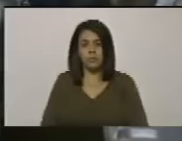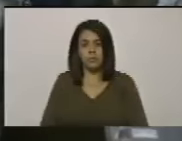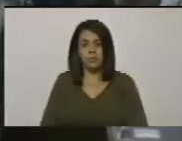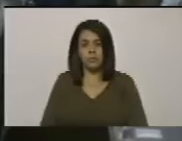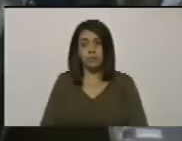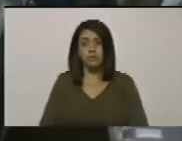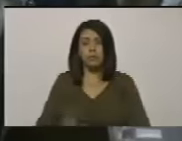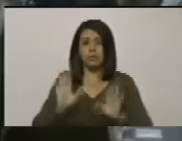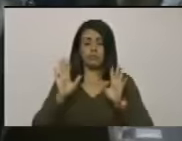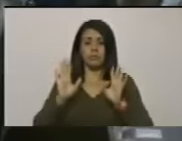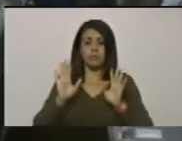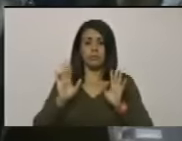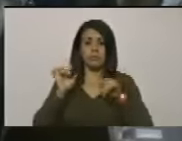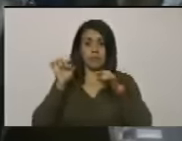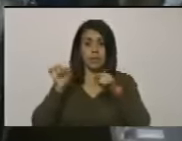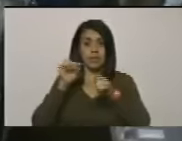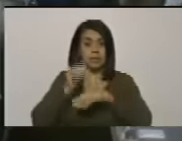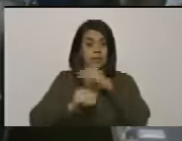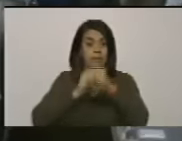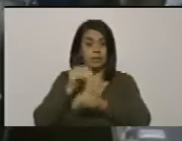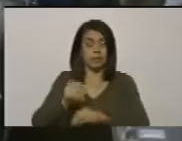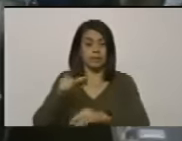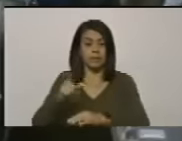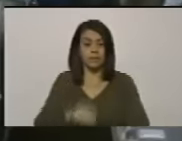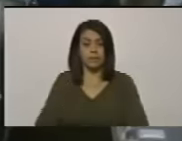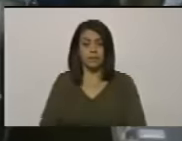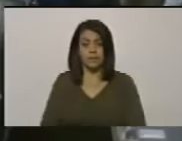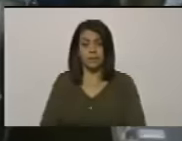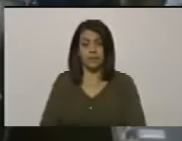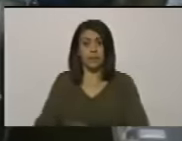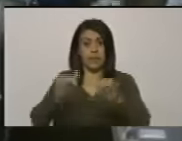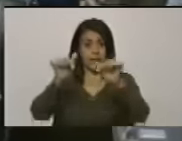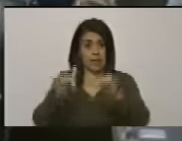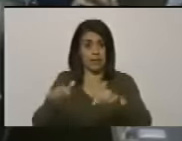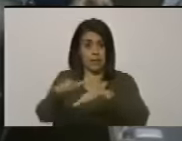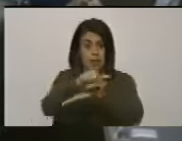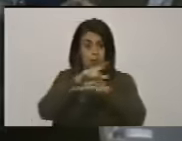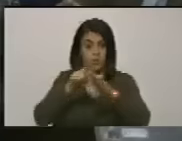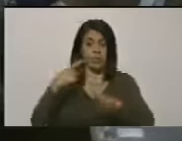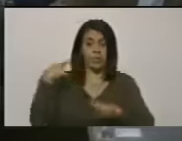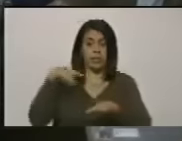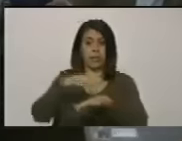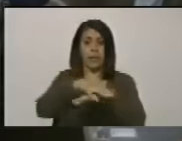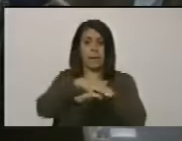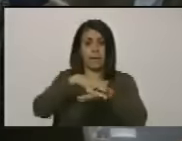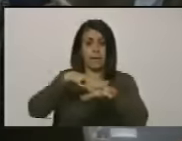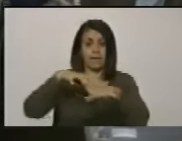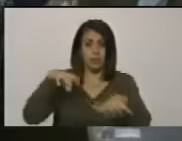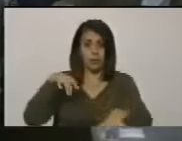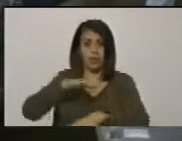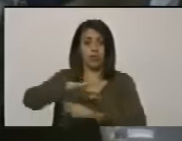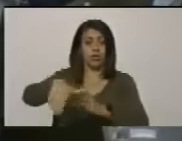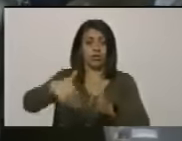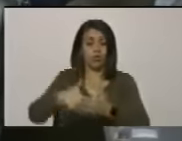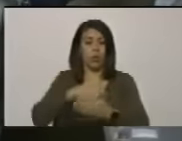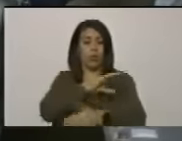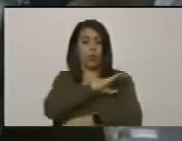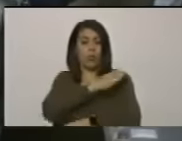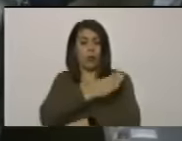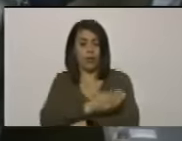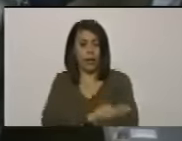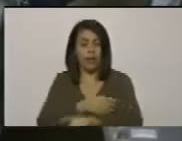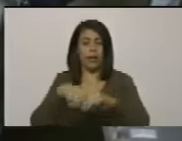bueno ahí están los hechos y este gobierno tiene mayoría en todos los poderes del estado